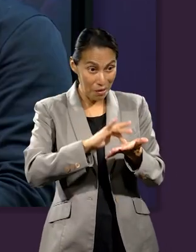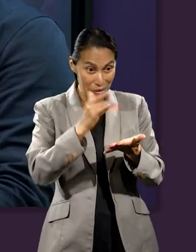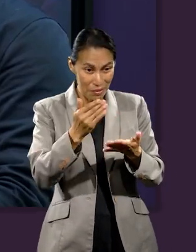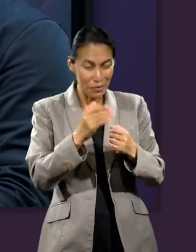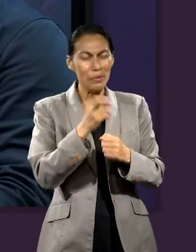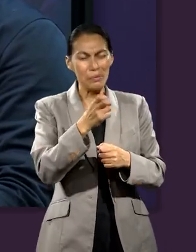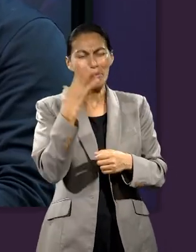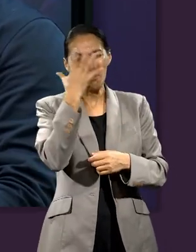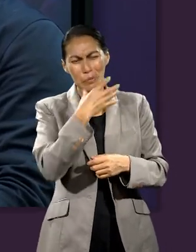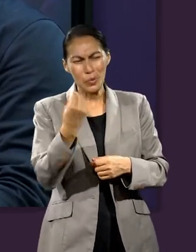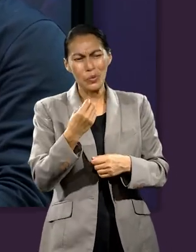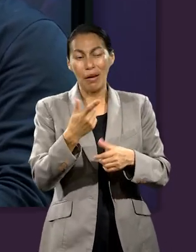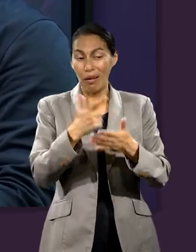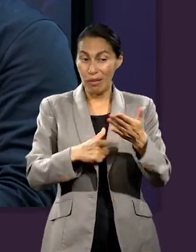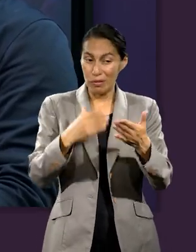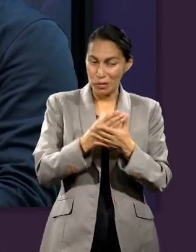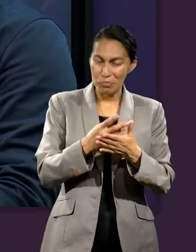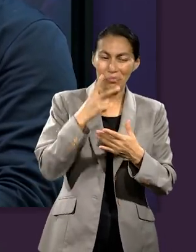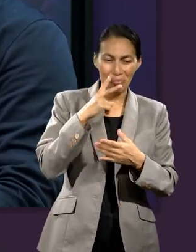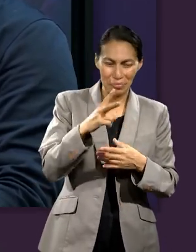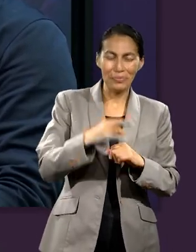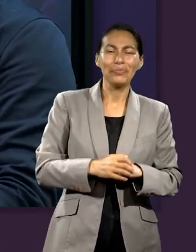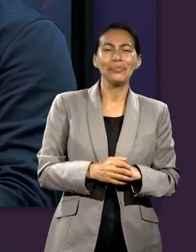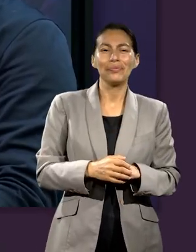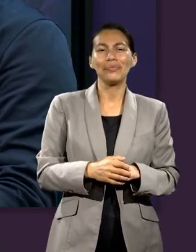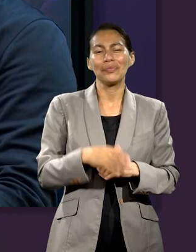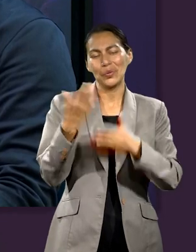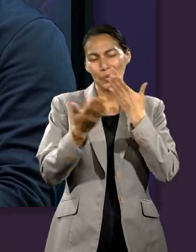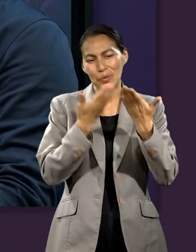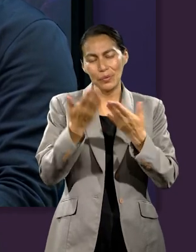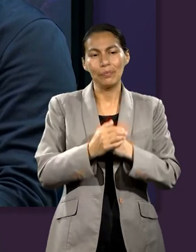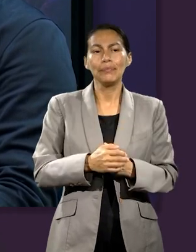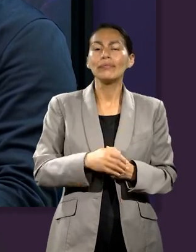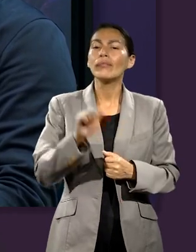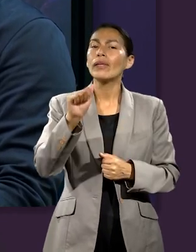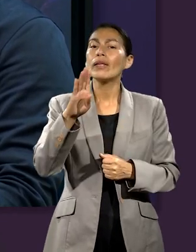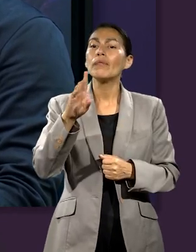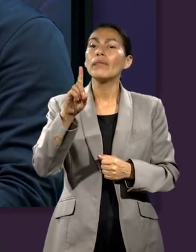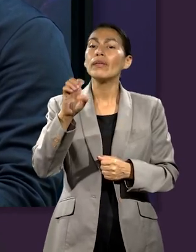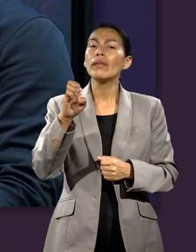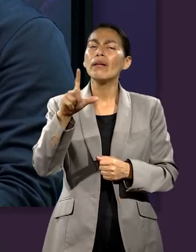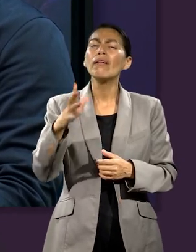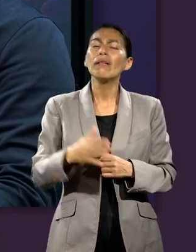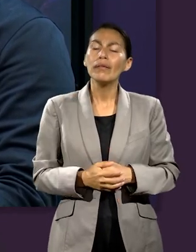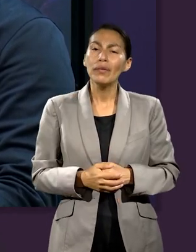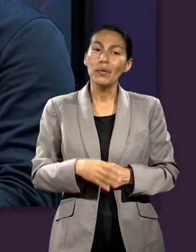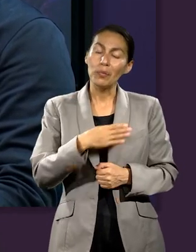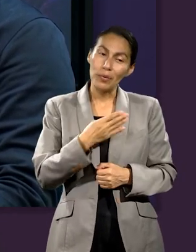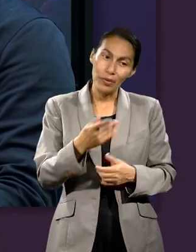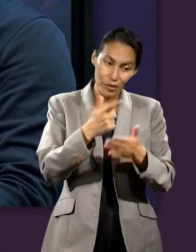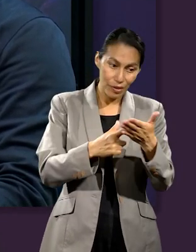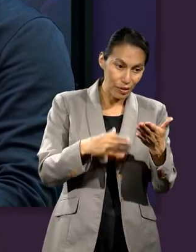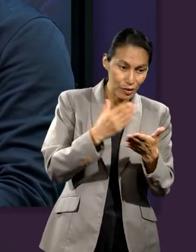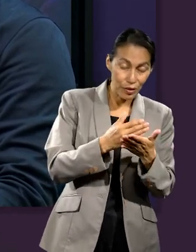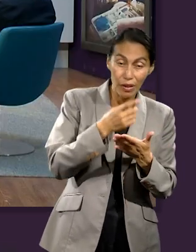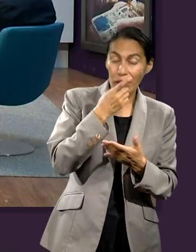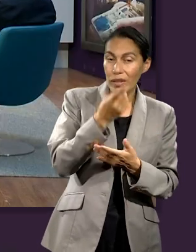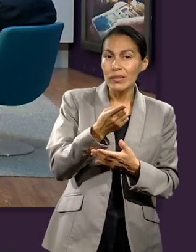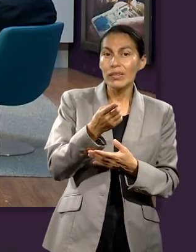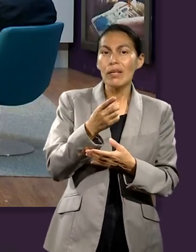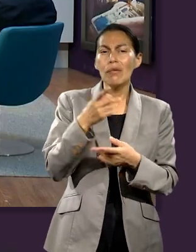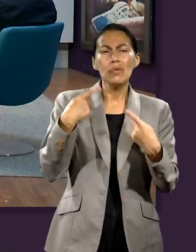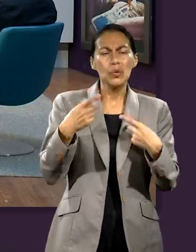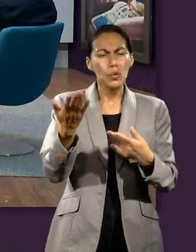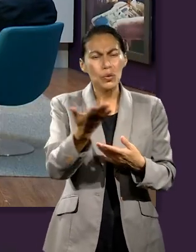Bueno, la lección de esta semana hace comentarios a que el pueblo de Israel hacía ofrendas por el pecado que habían